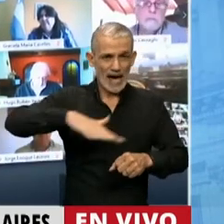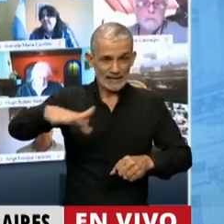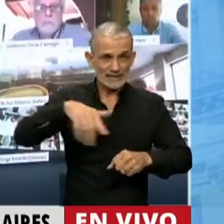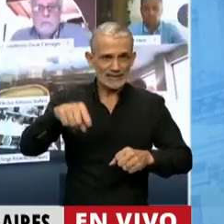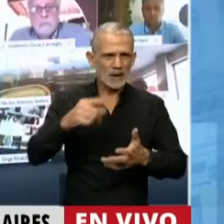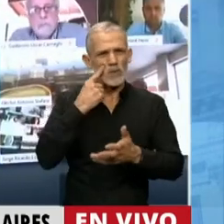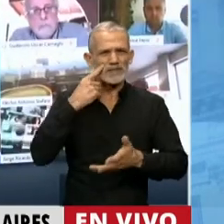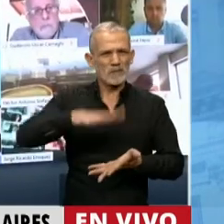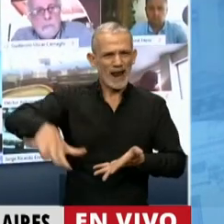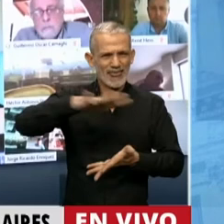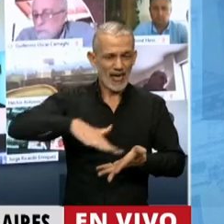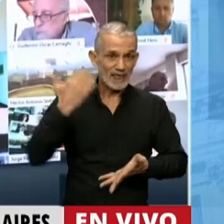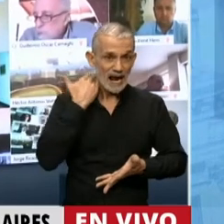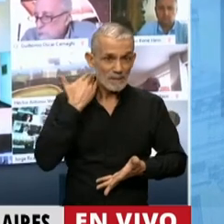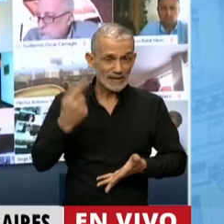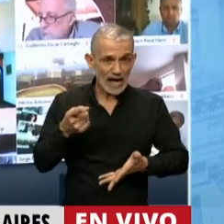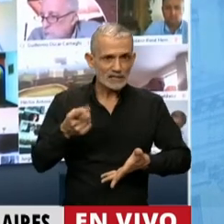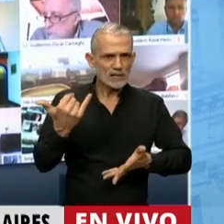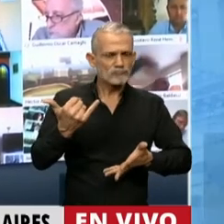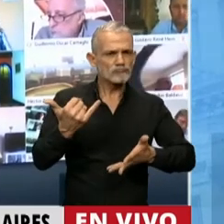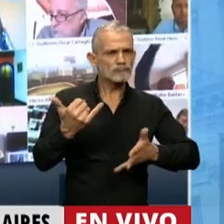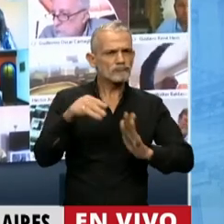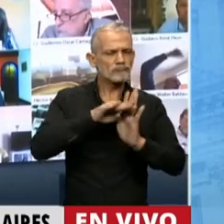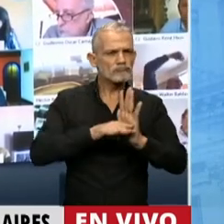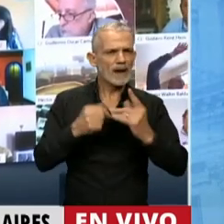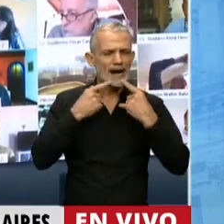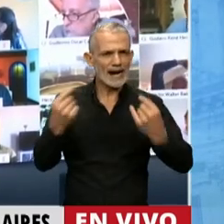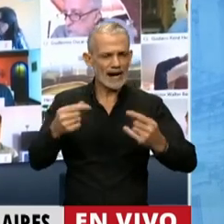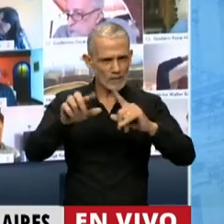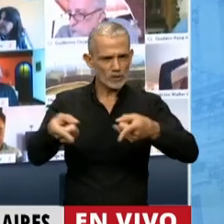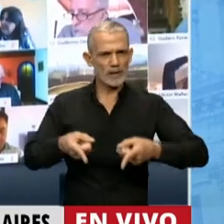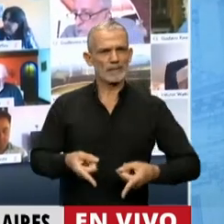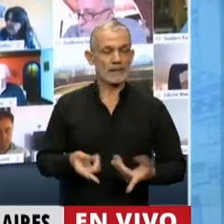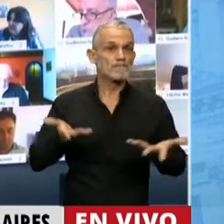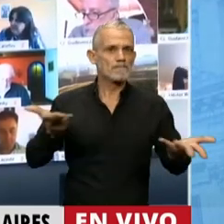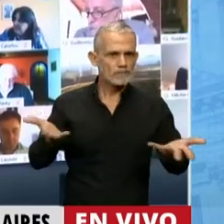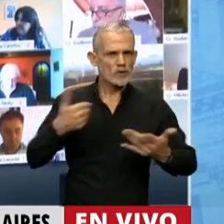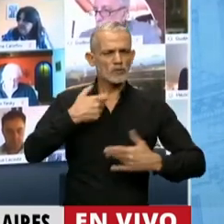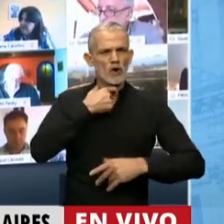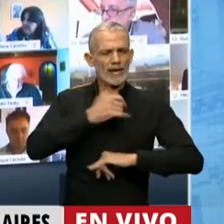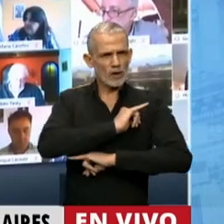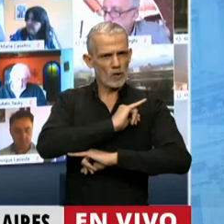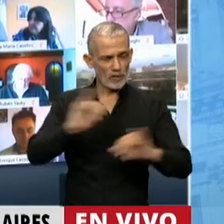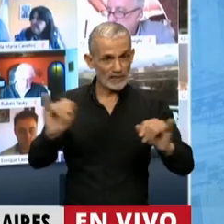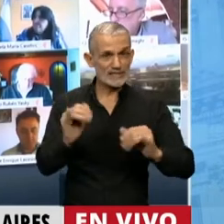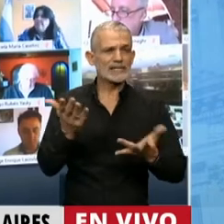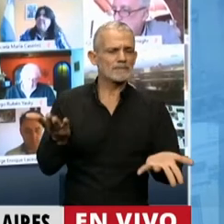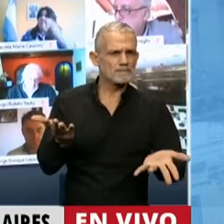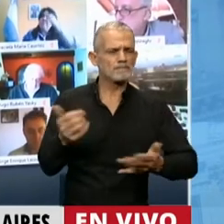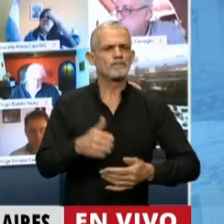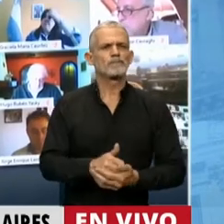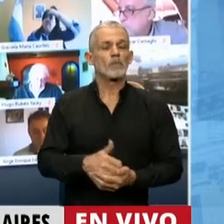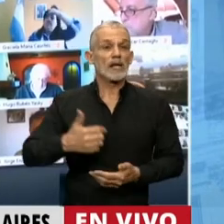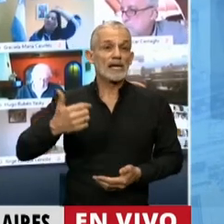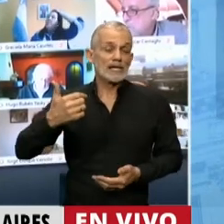municipio de La Matanza en el marco de un conjunto de reclamos, también se expresaba. Por eso quiero decir que lejos